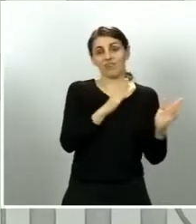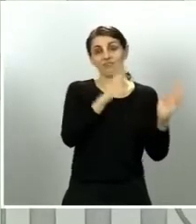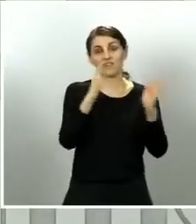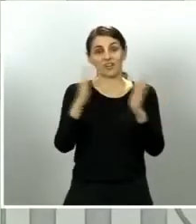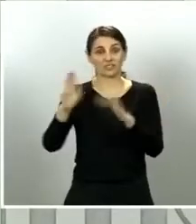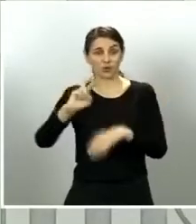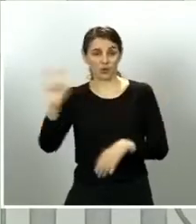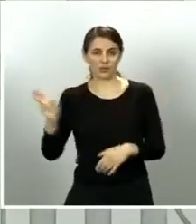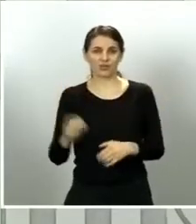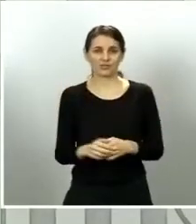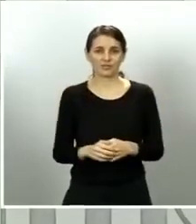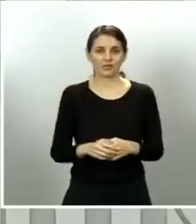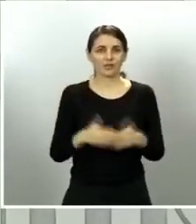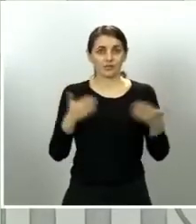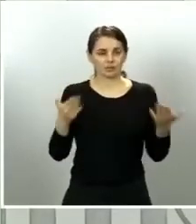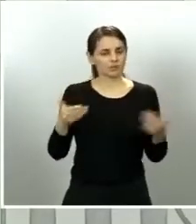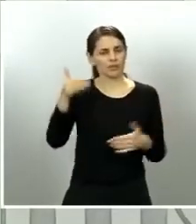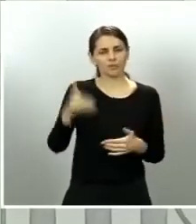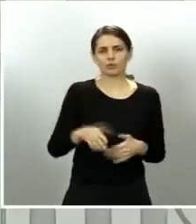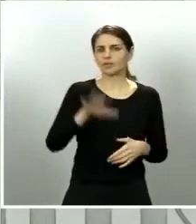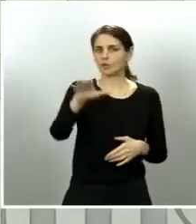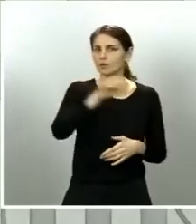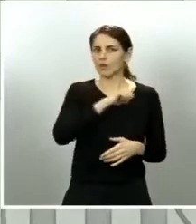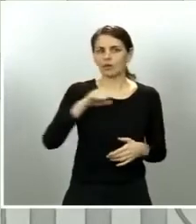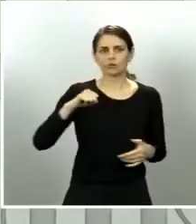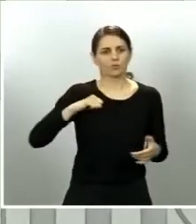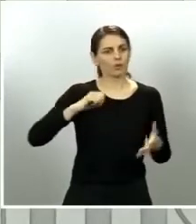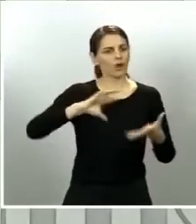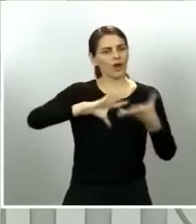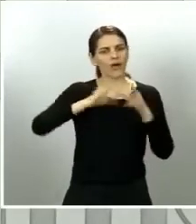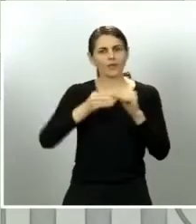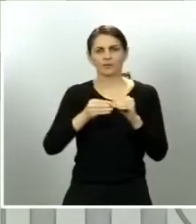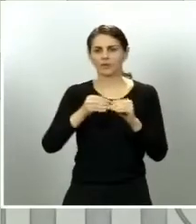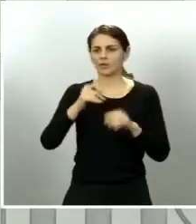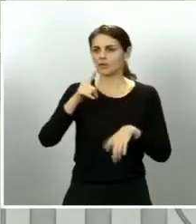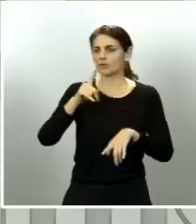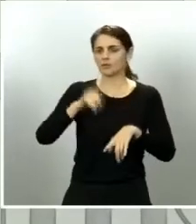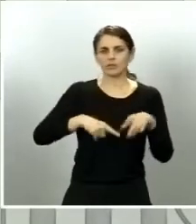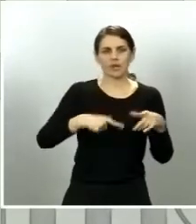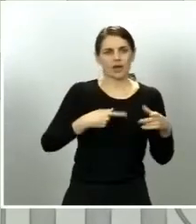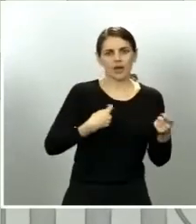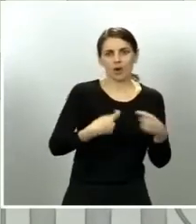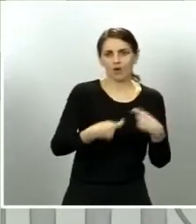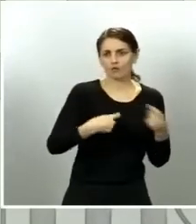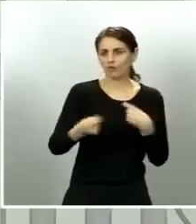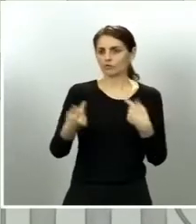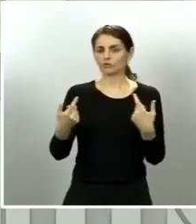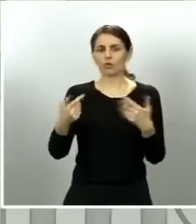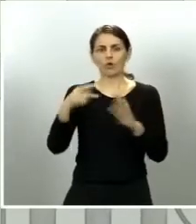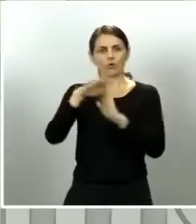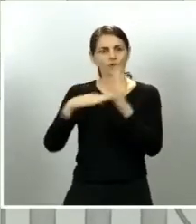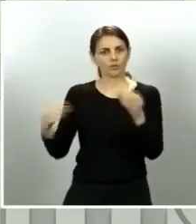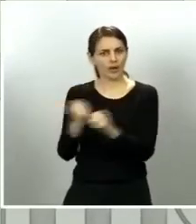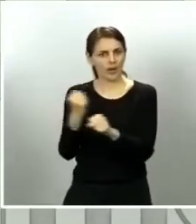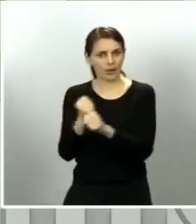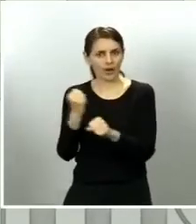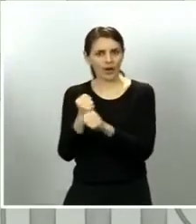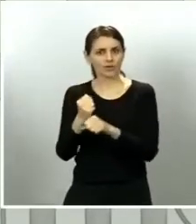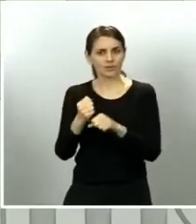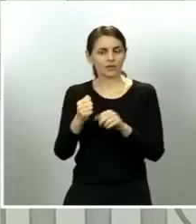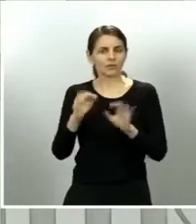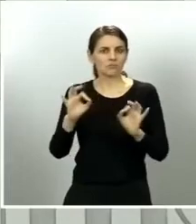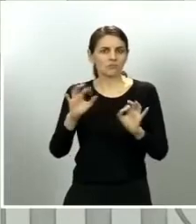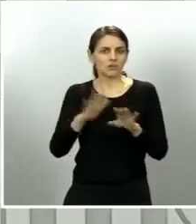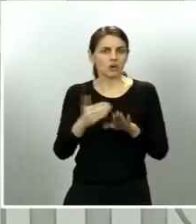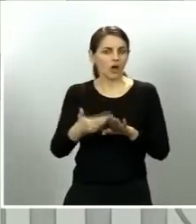adaptando sus procesos de negocio sus condiciones laborales sus condiciones de trabajo a esta nueva normalidad a la que llegaremos si todo va